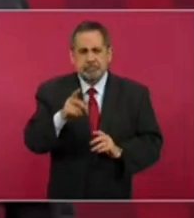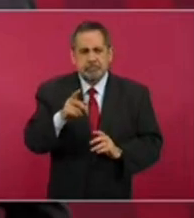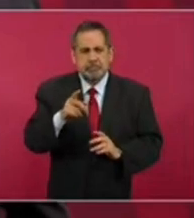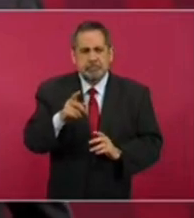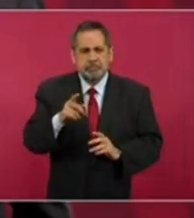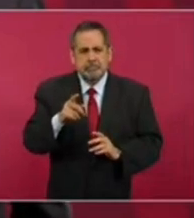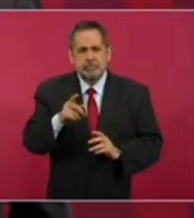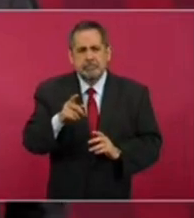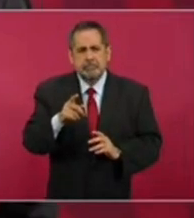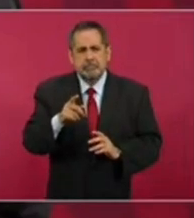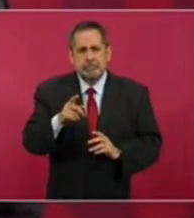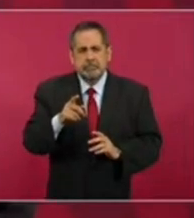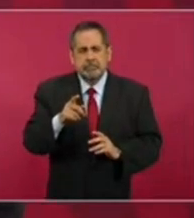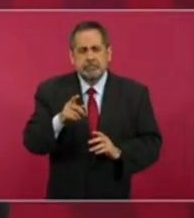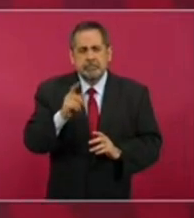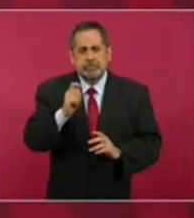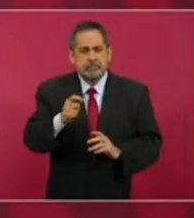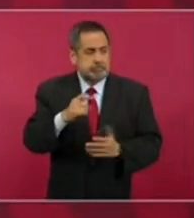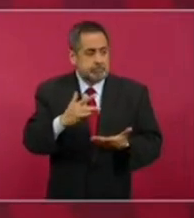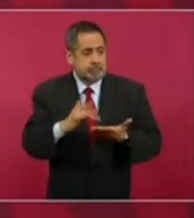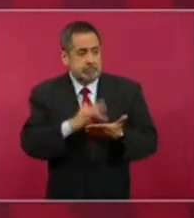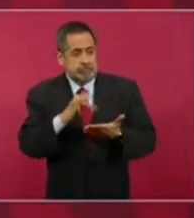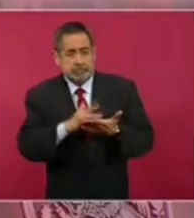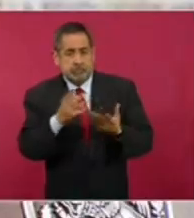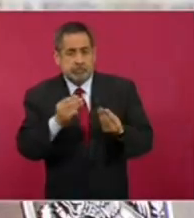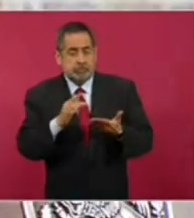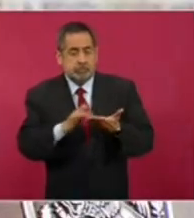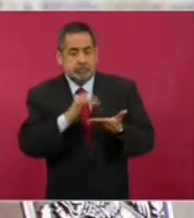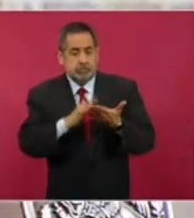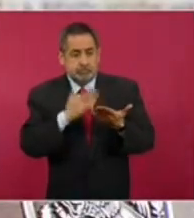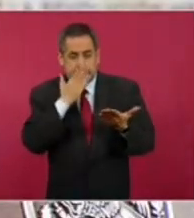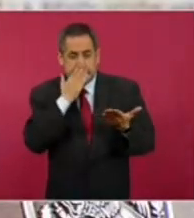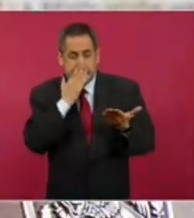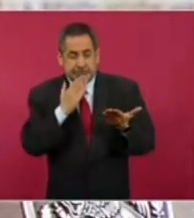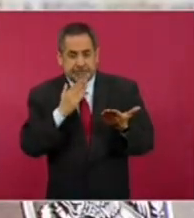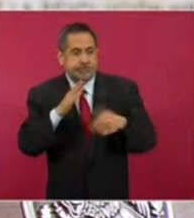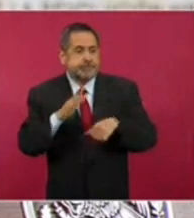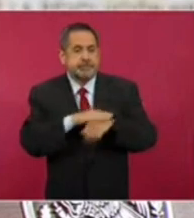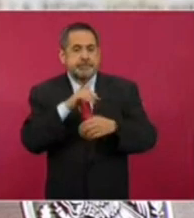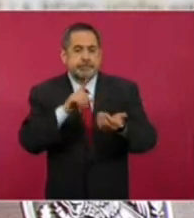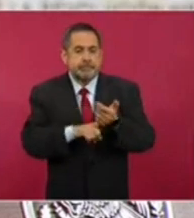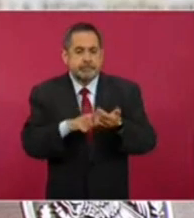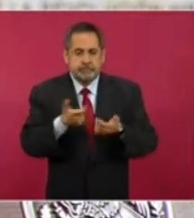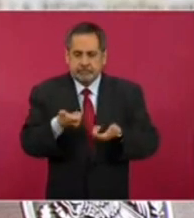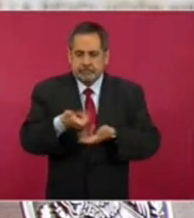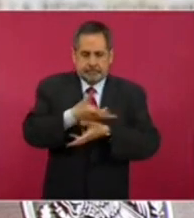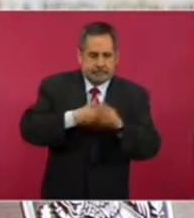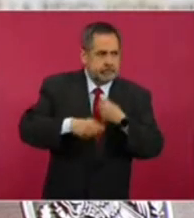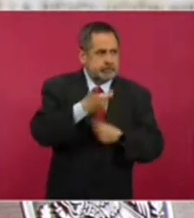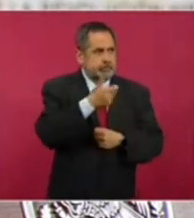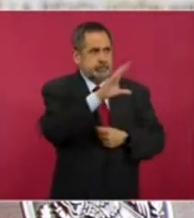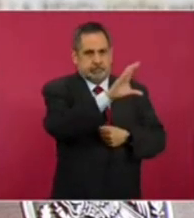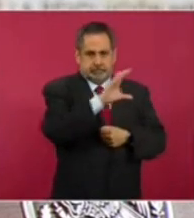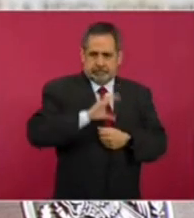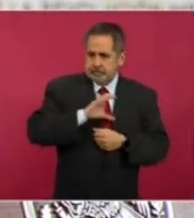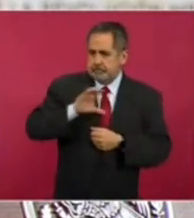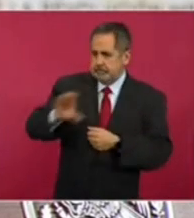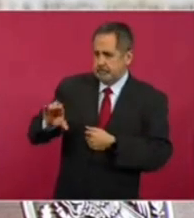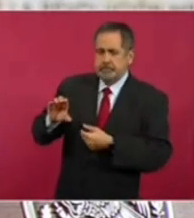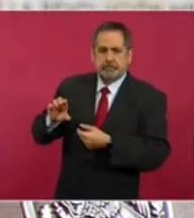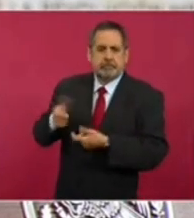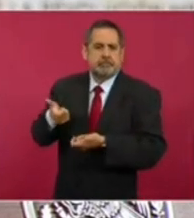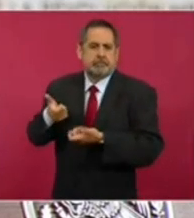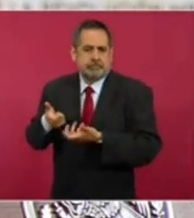Además, nos apoya a nosotros porque entran ingresos, entran ingresos.